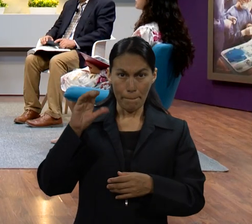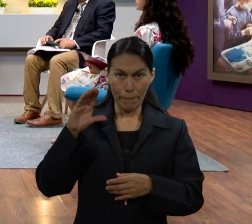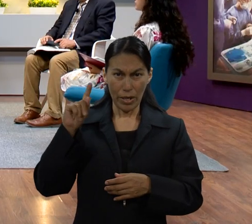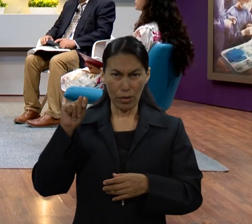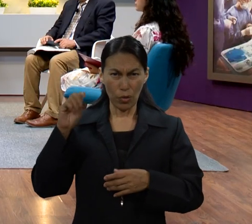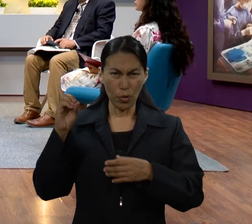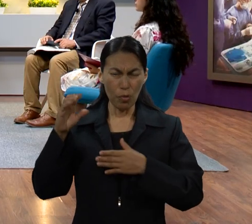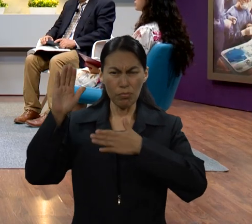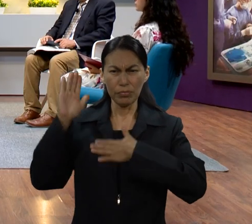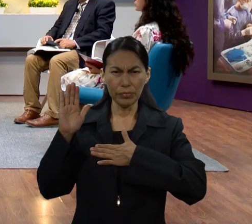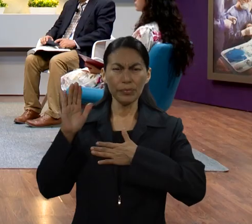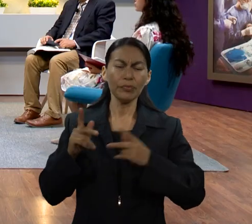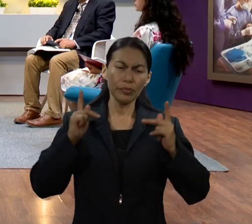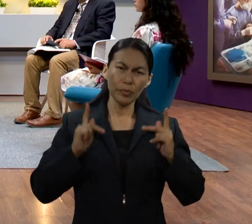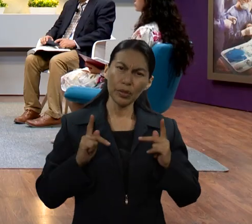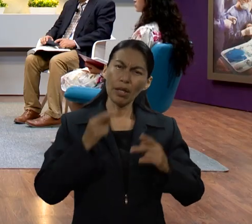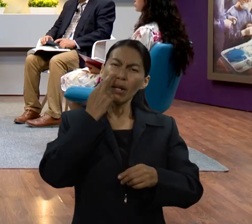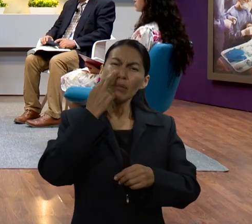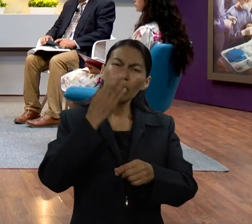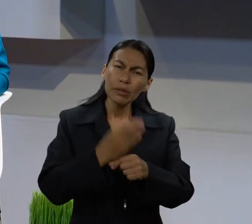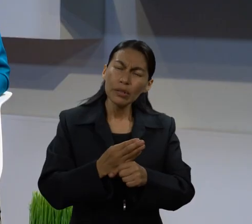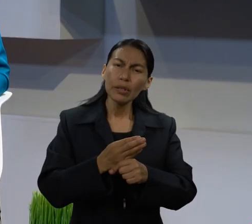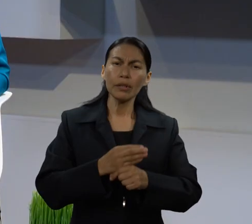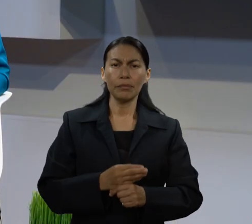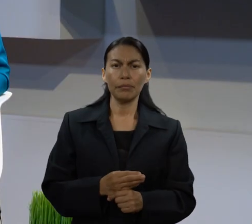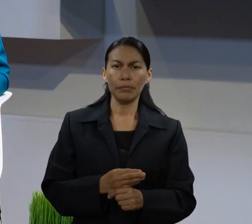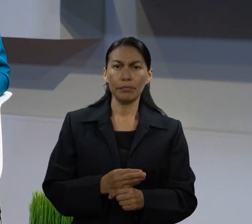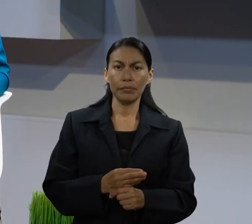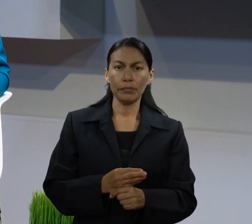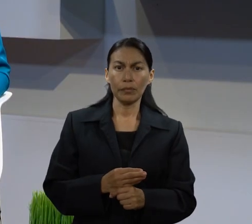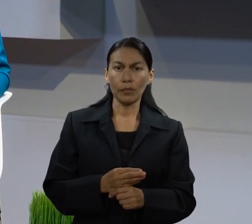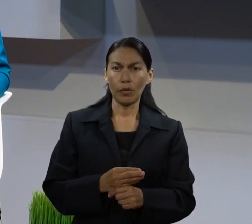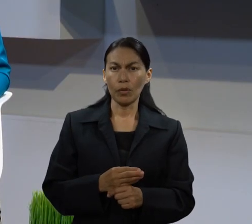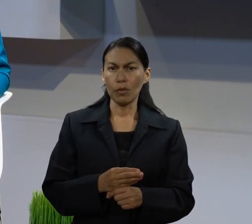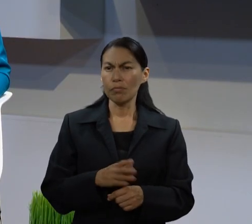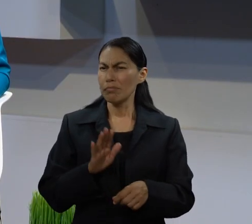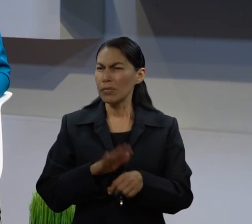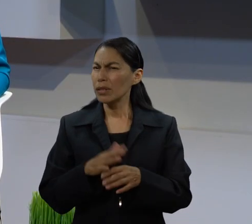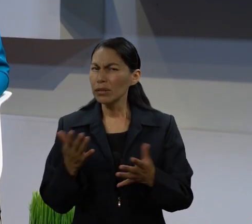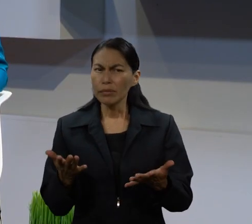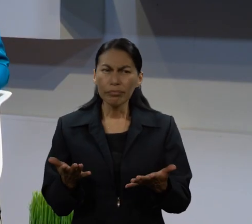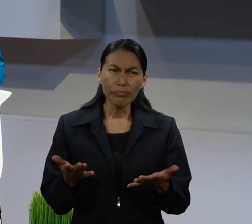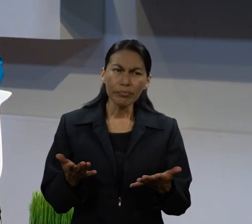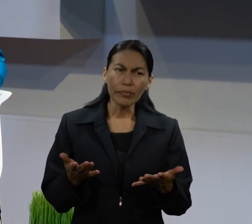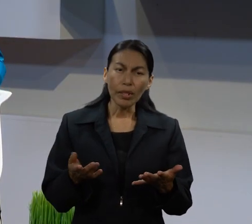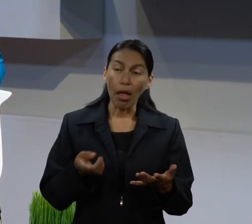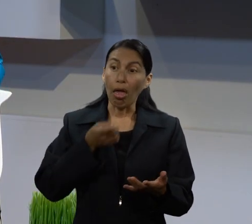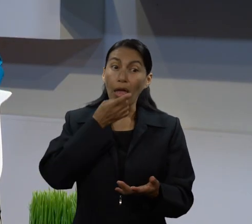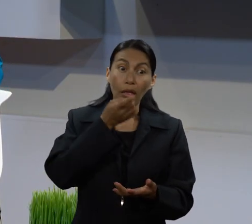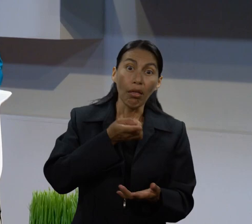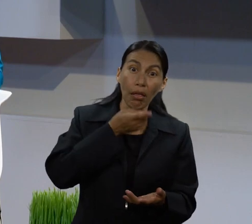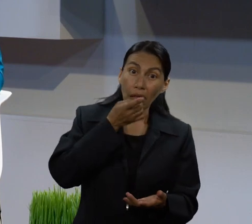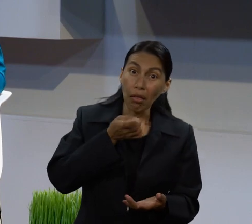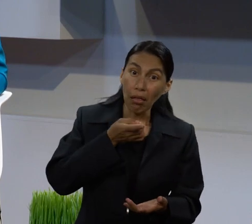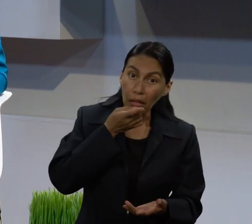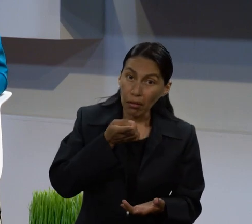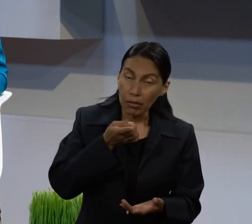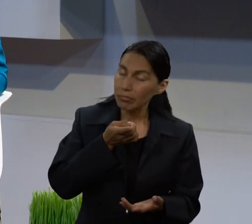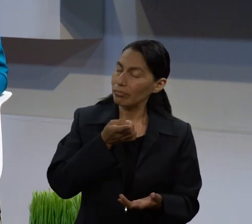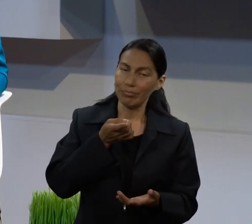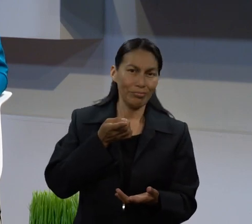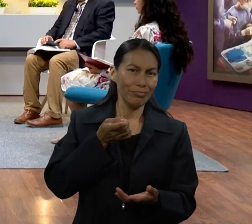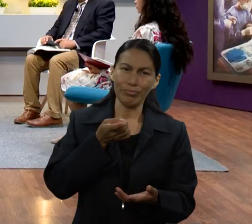un compromiso, una responsabilidad, algo más formal. No es un dicho nada más de palabra.